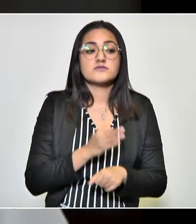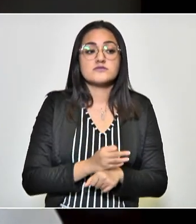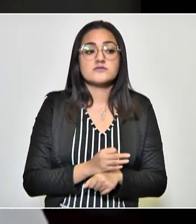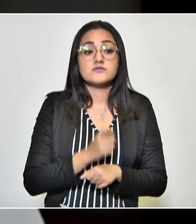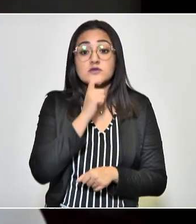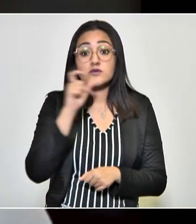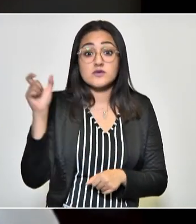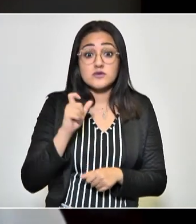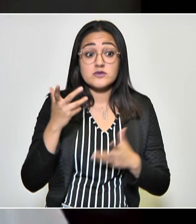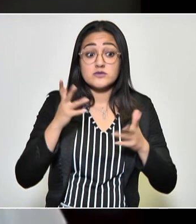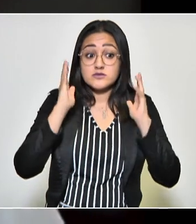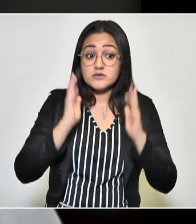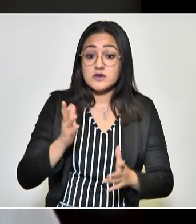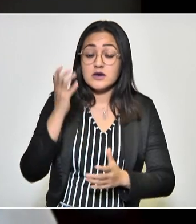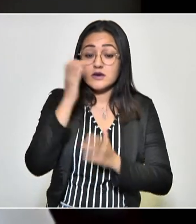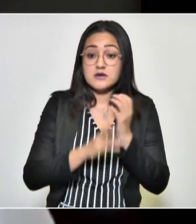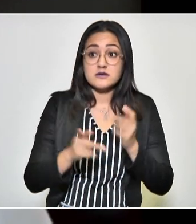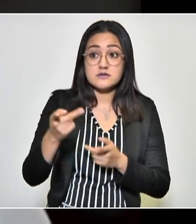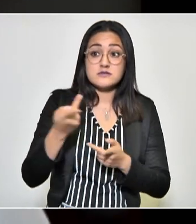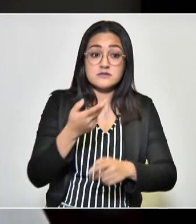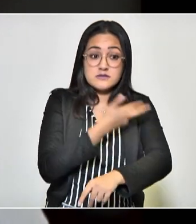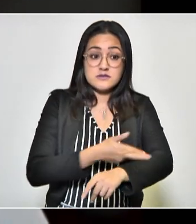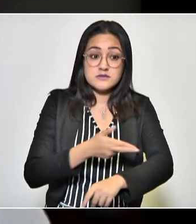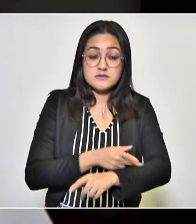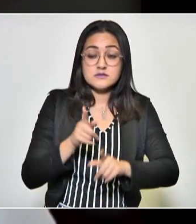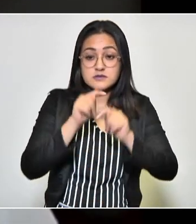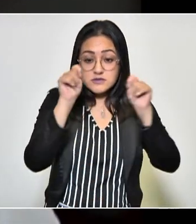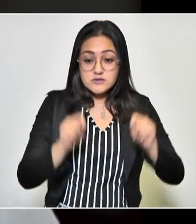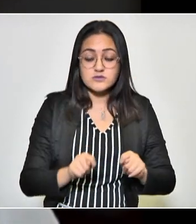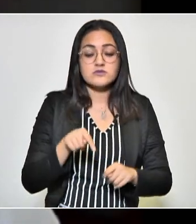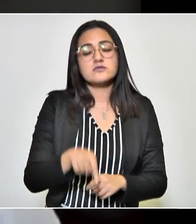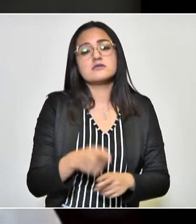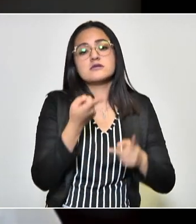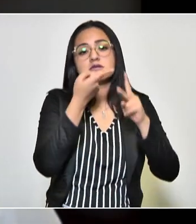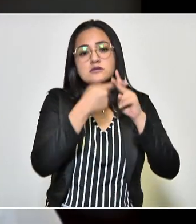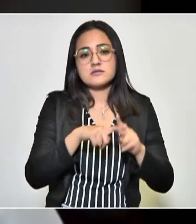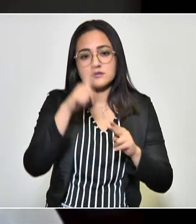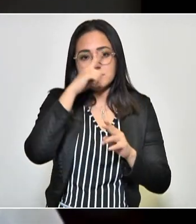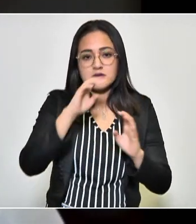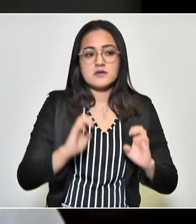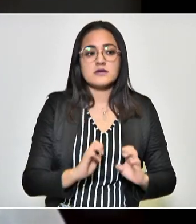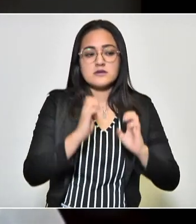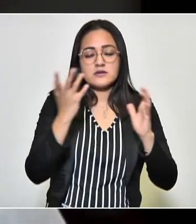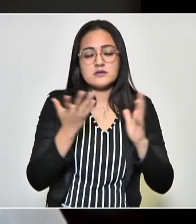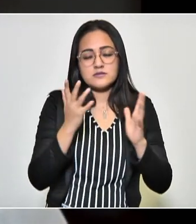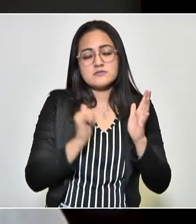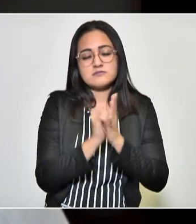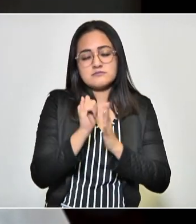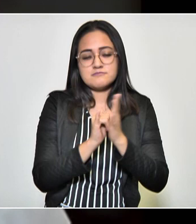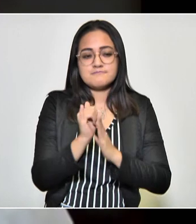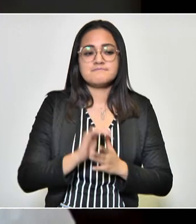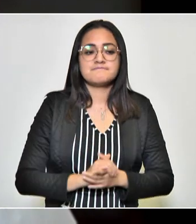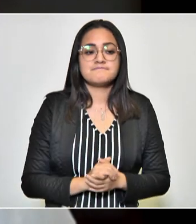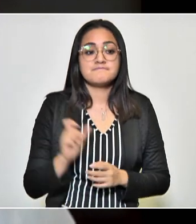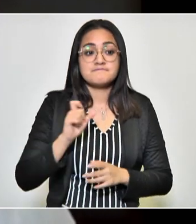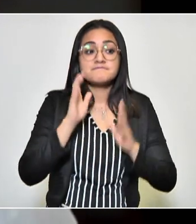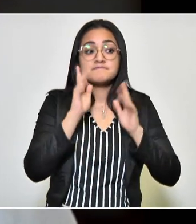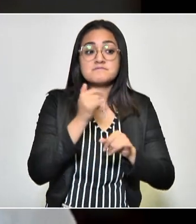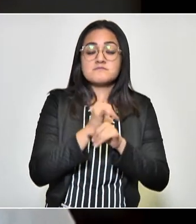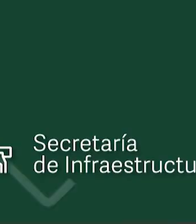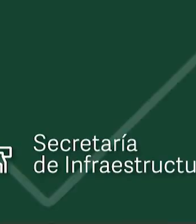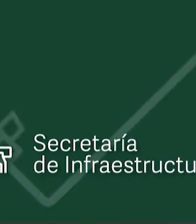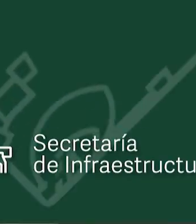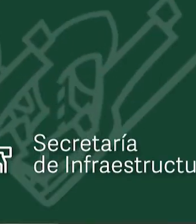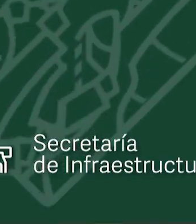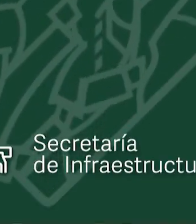en cuanto se tenga terminado el trámite para la sustitución del predio, se iniciará la parte de la construcción. Es cuanto hay que informar en